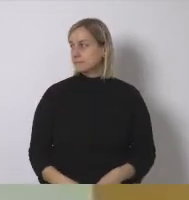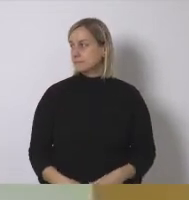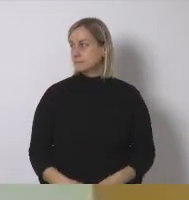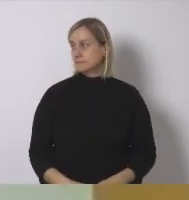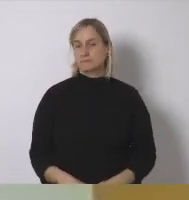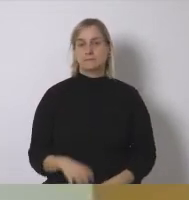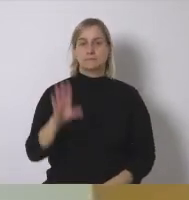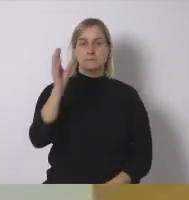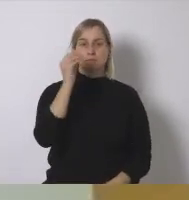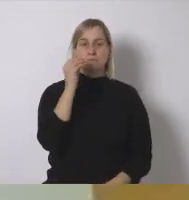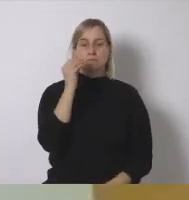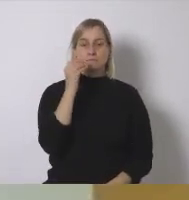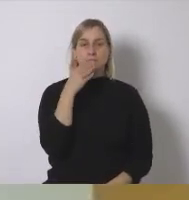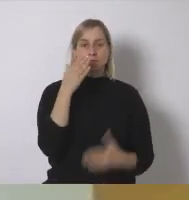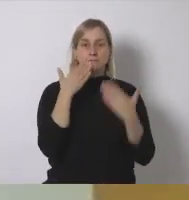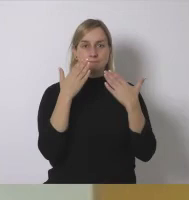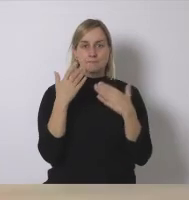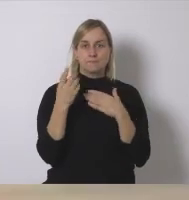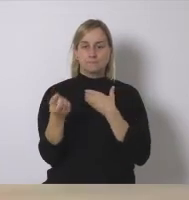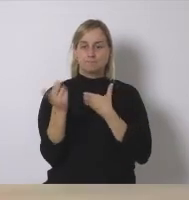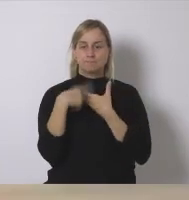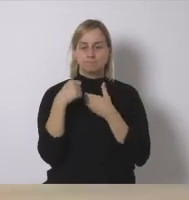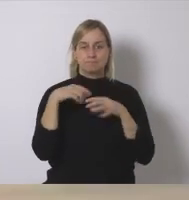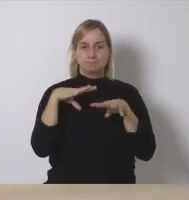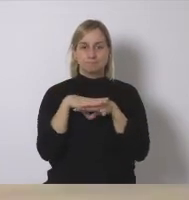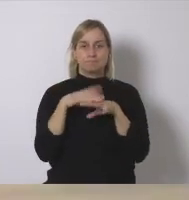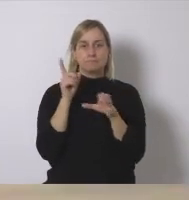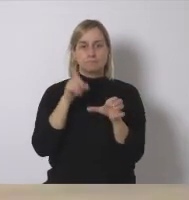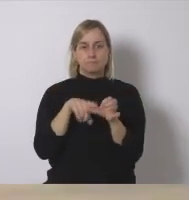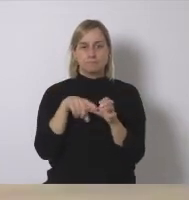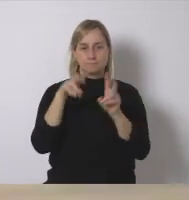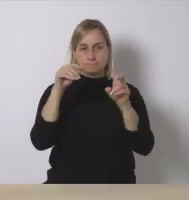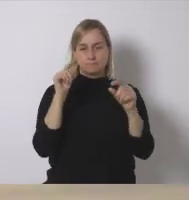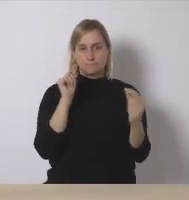hola muchas gracias por dejar a la xarxa participar en el debate